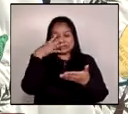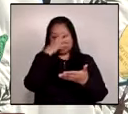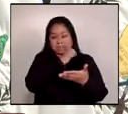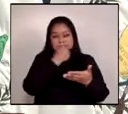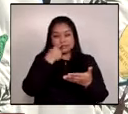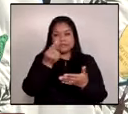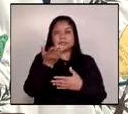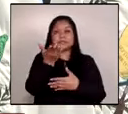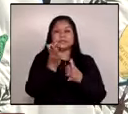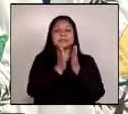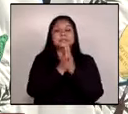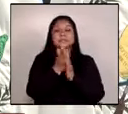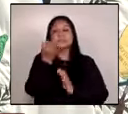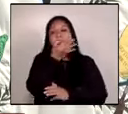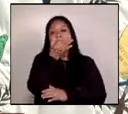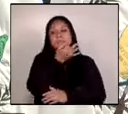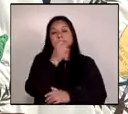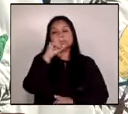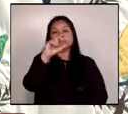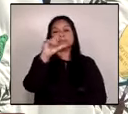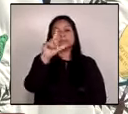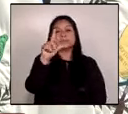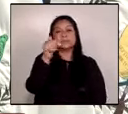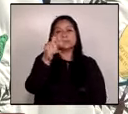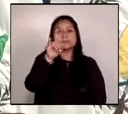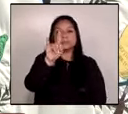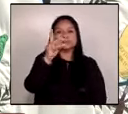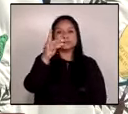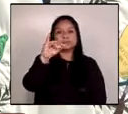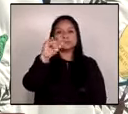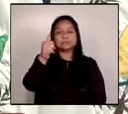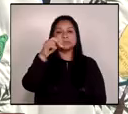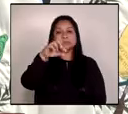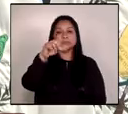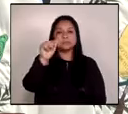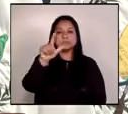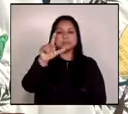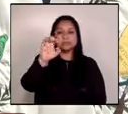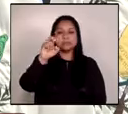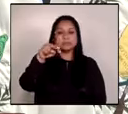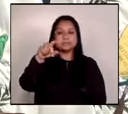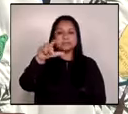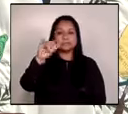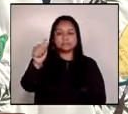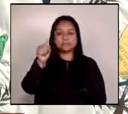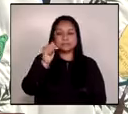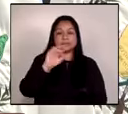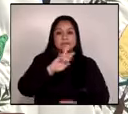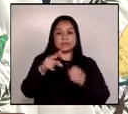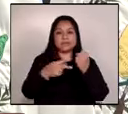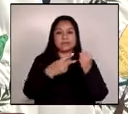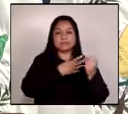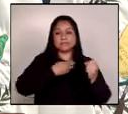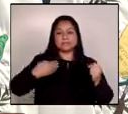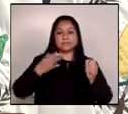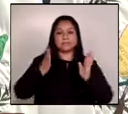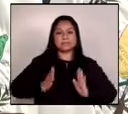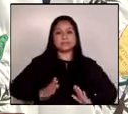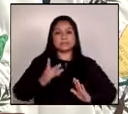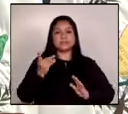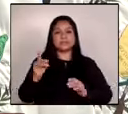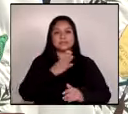pedirle a la señora Claudia Palencia, viceministra de Gobernación, que ocupe su escaño